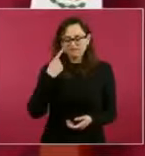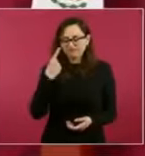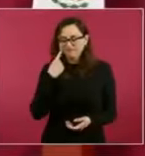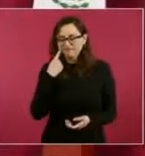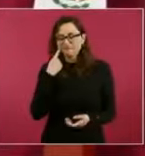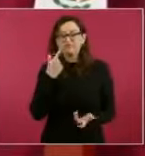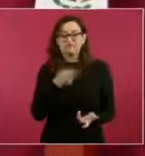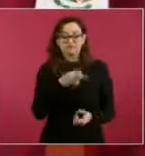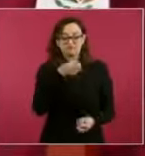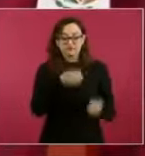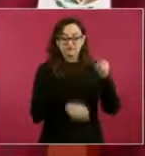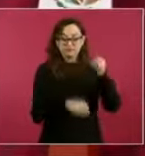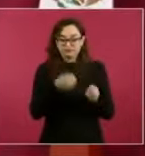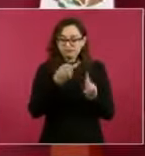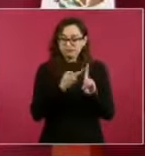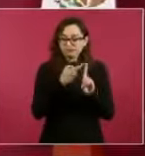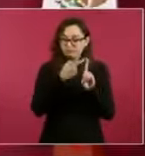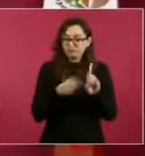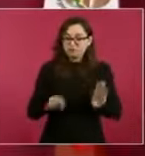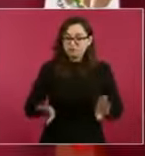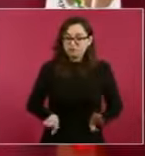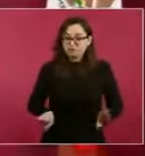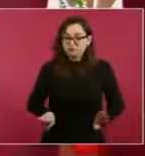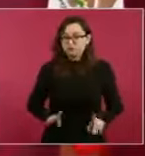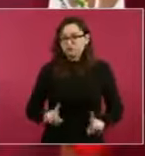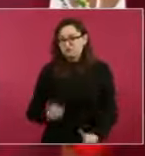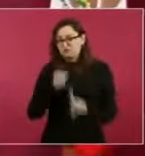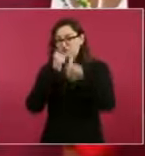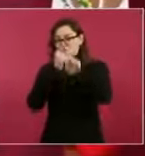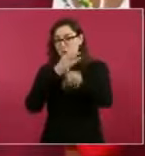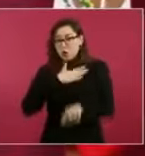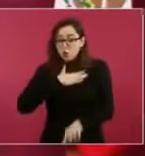por la justicia,